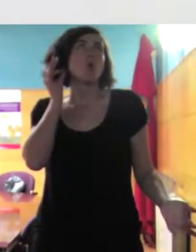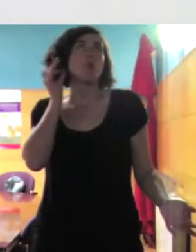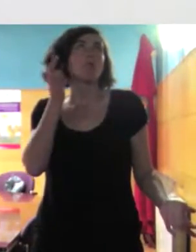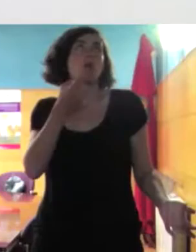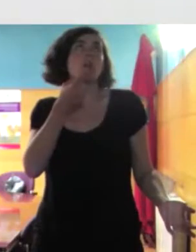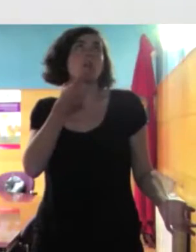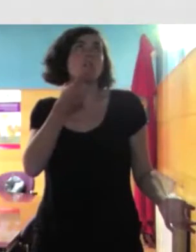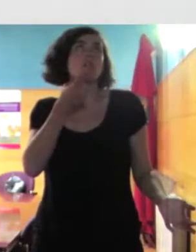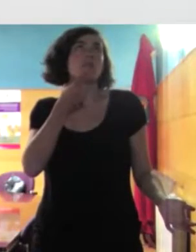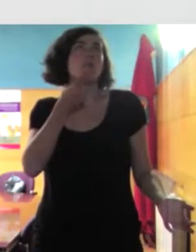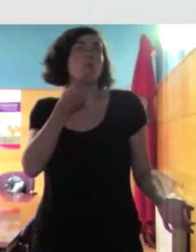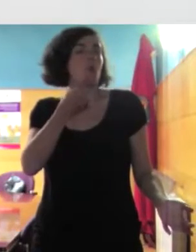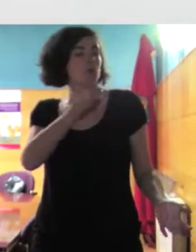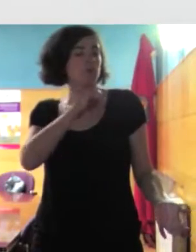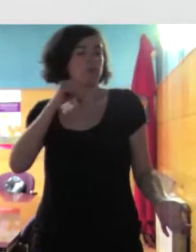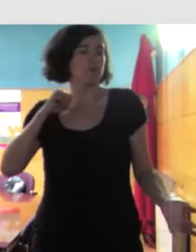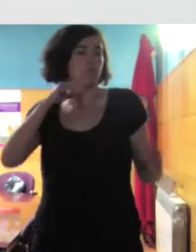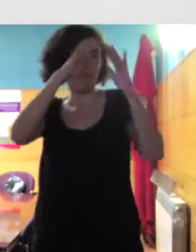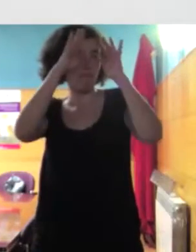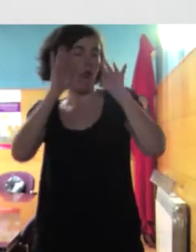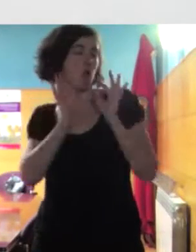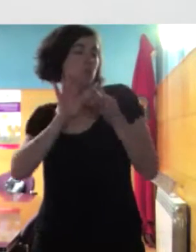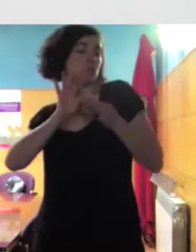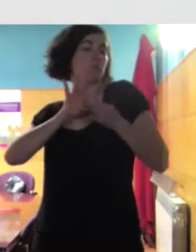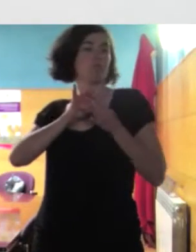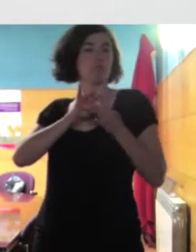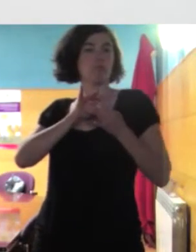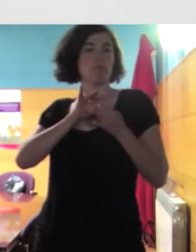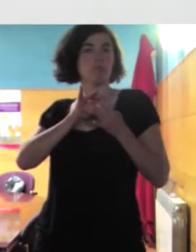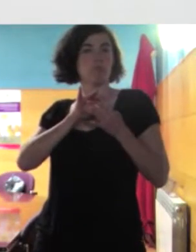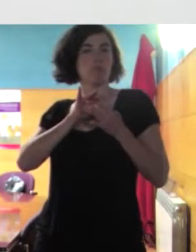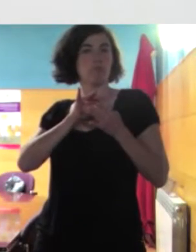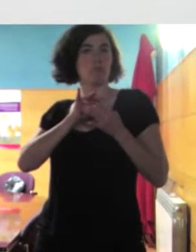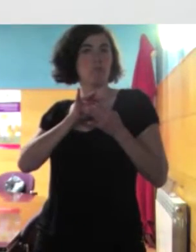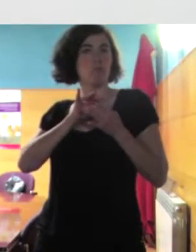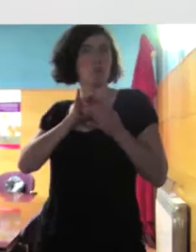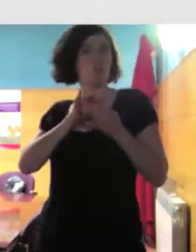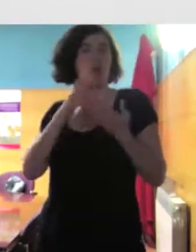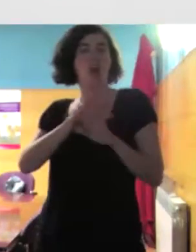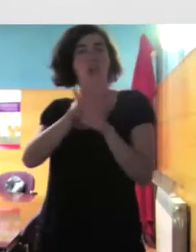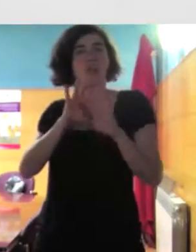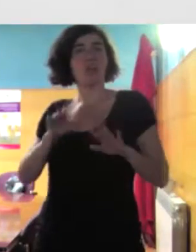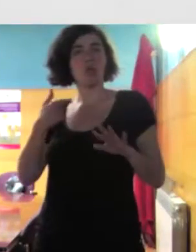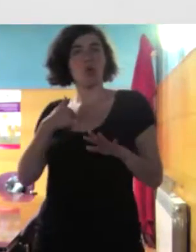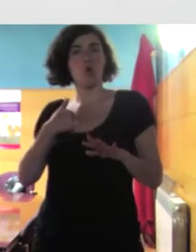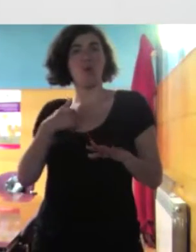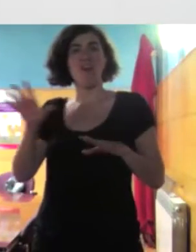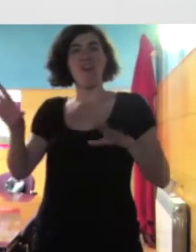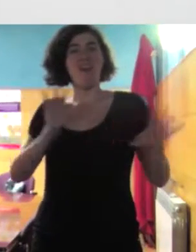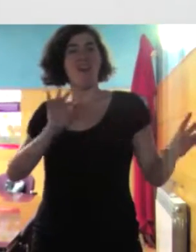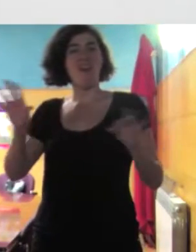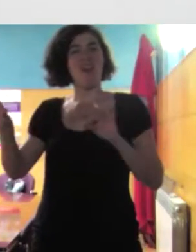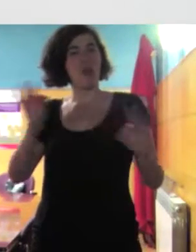mi intimidad entonces yo lo muestro cuando quiero y con quien quiero de acuerdo pero es un rasgo compartido